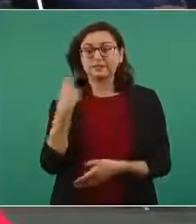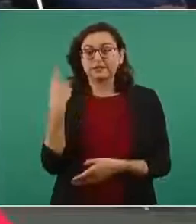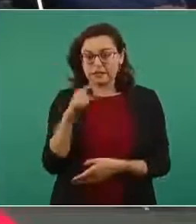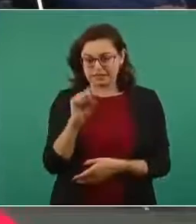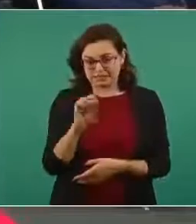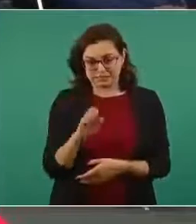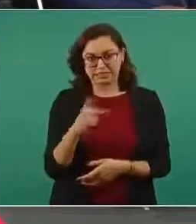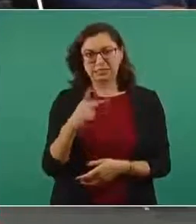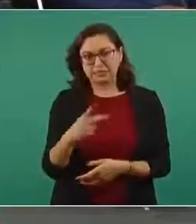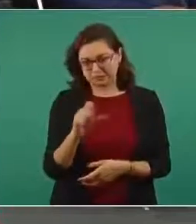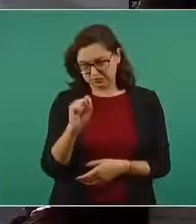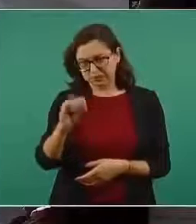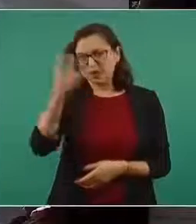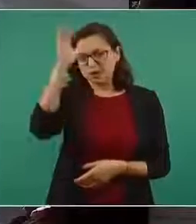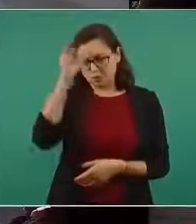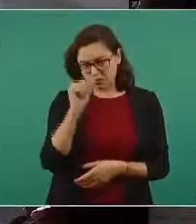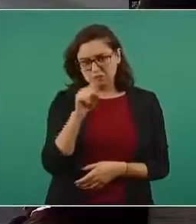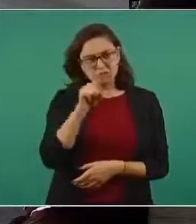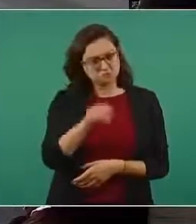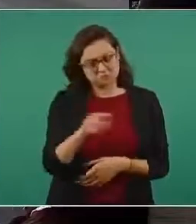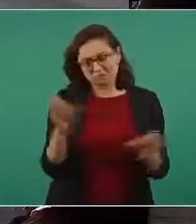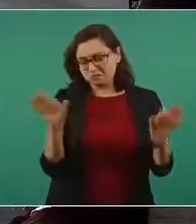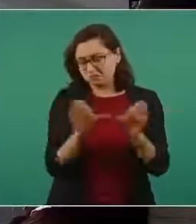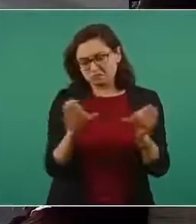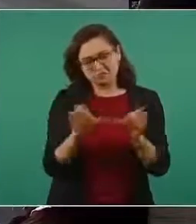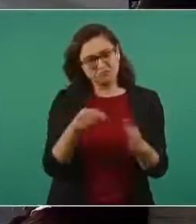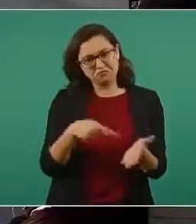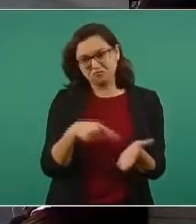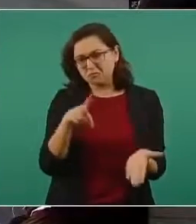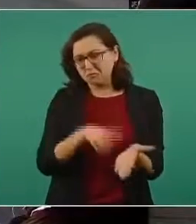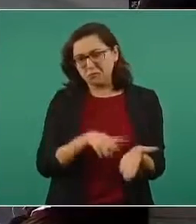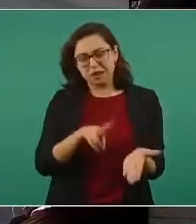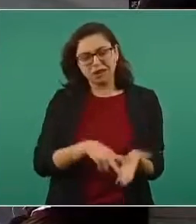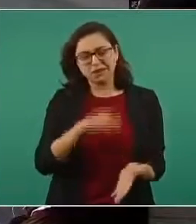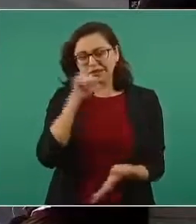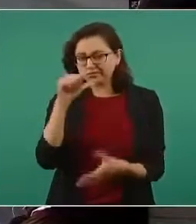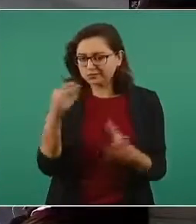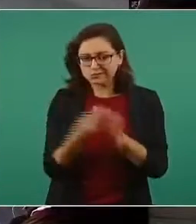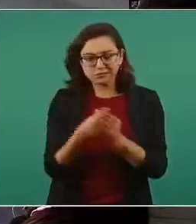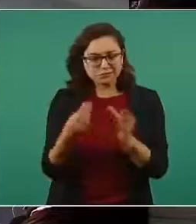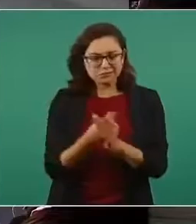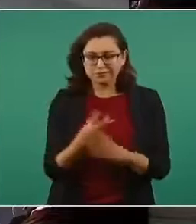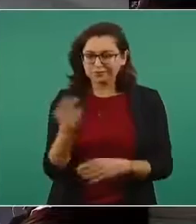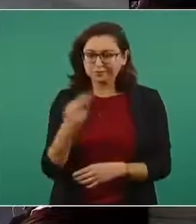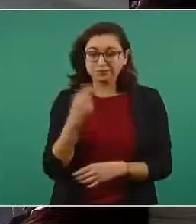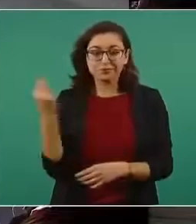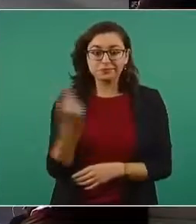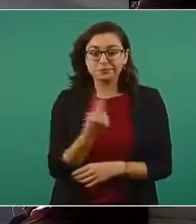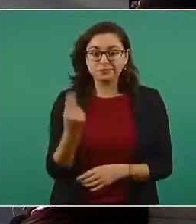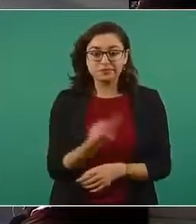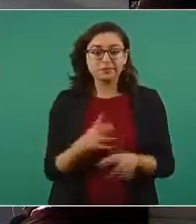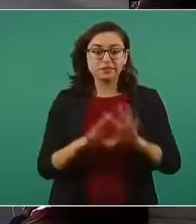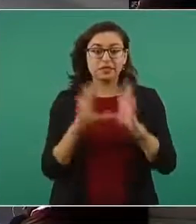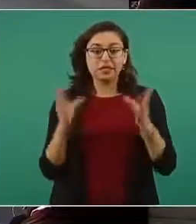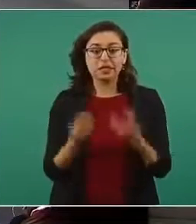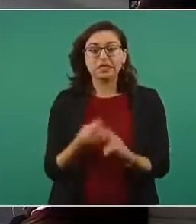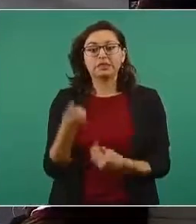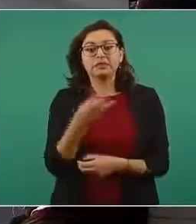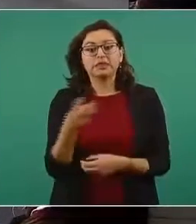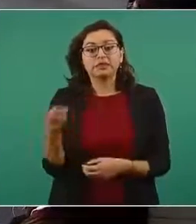aceptó que hay irregular que les dieron que no tenían por qué hacer estos cursos y son alrededor de 300